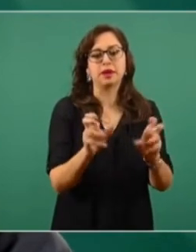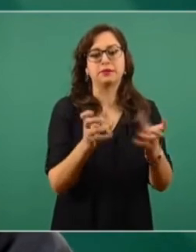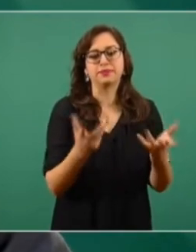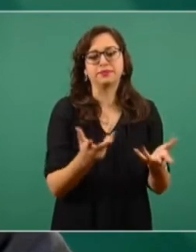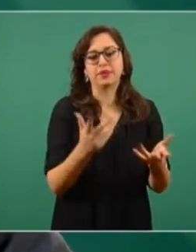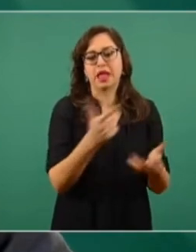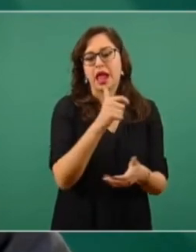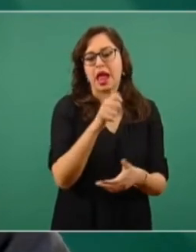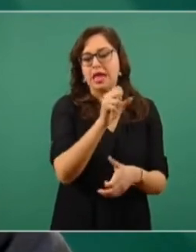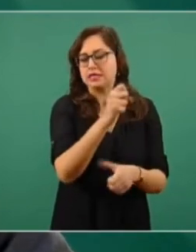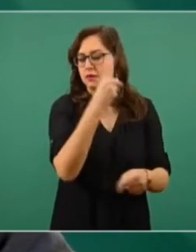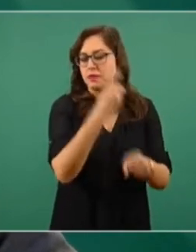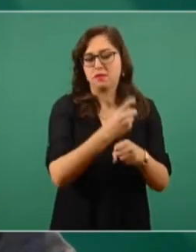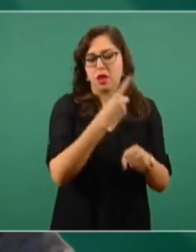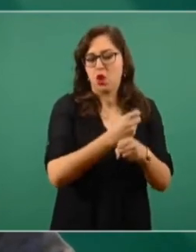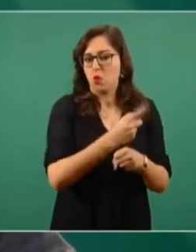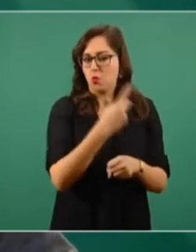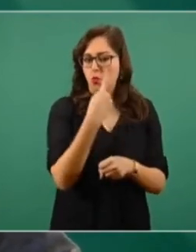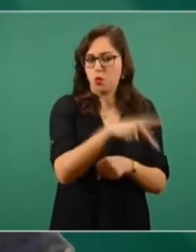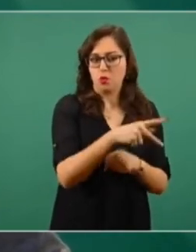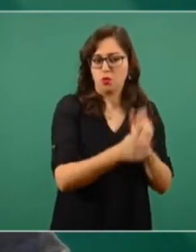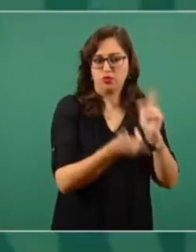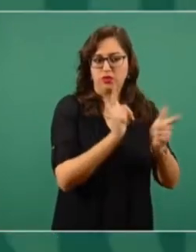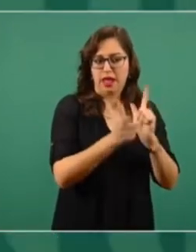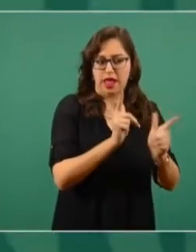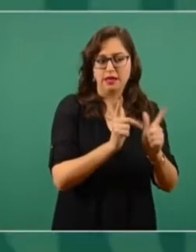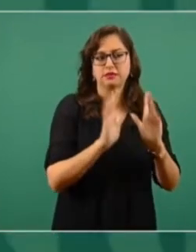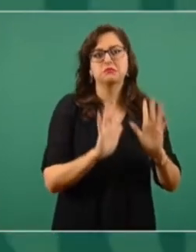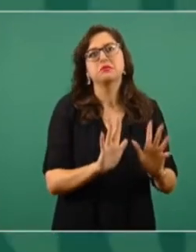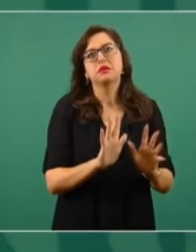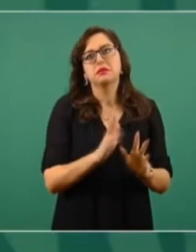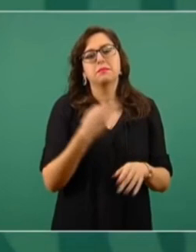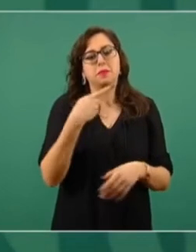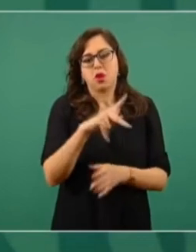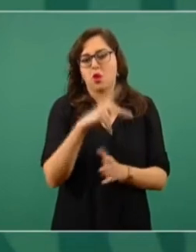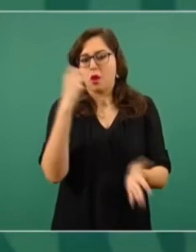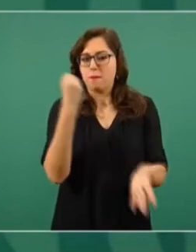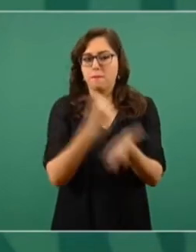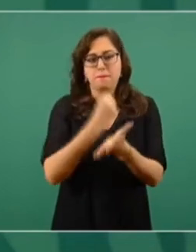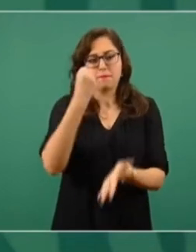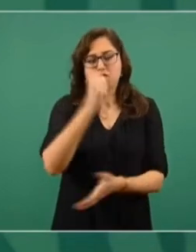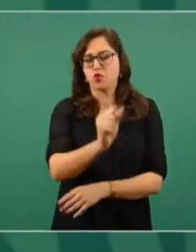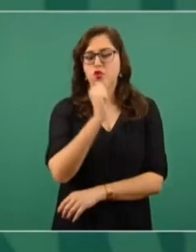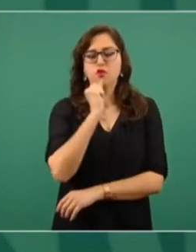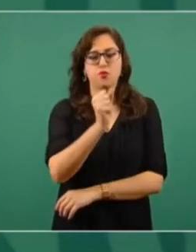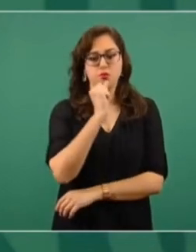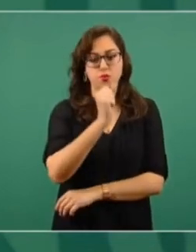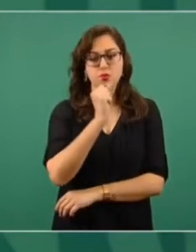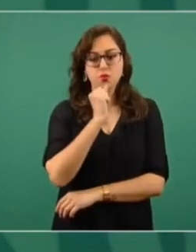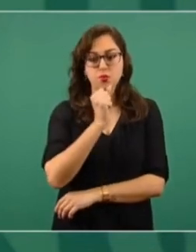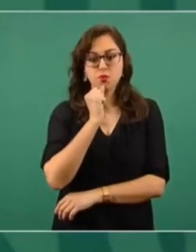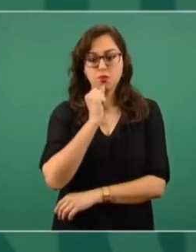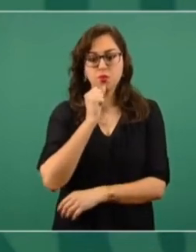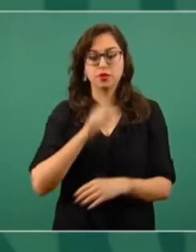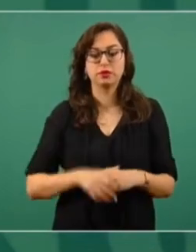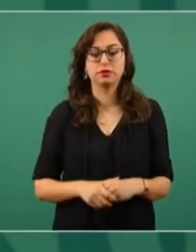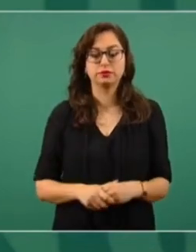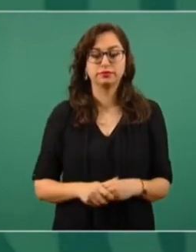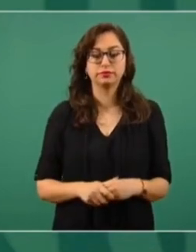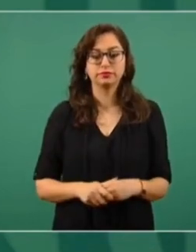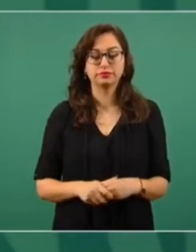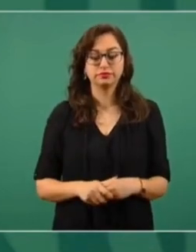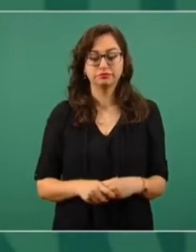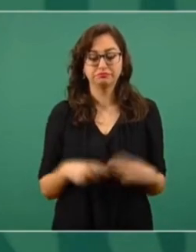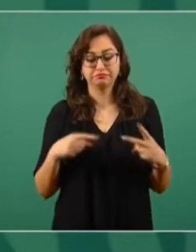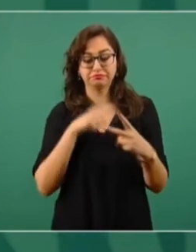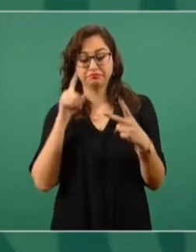gobernador. Esto es lo que no se autorizó. Vamos a estar pendientes. Lo segundo es cómo vemos